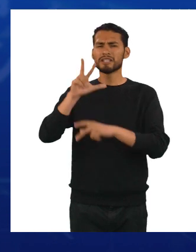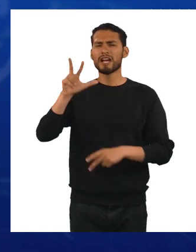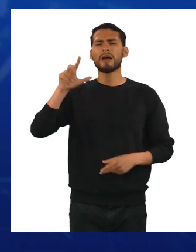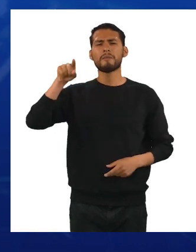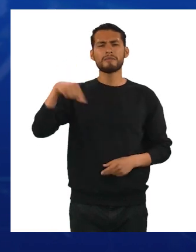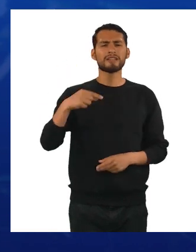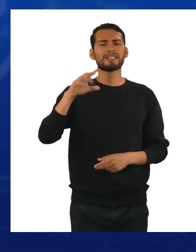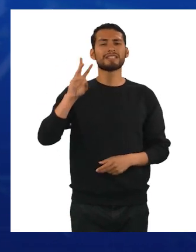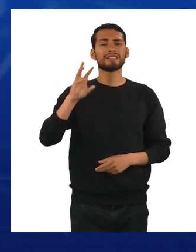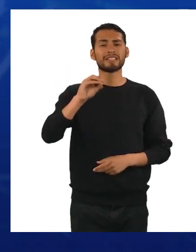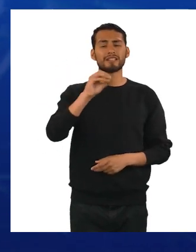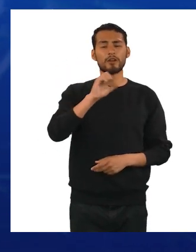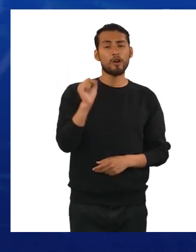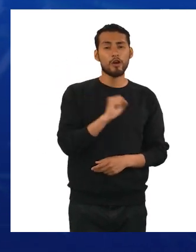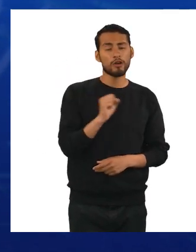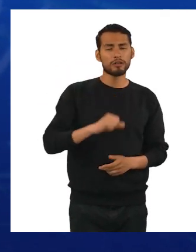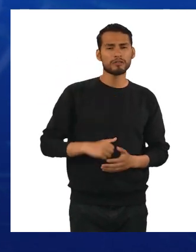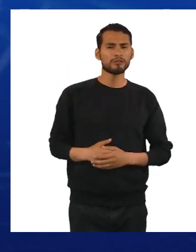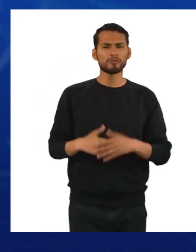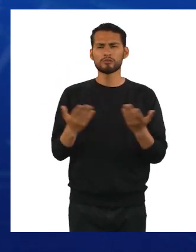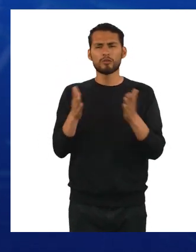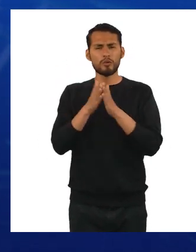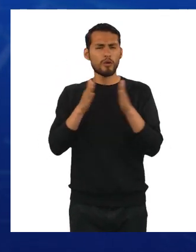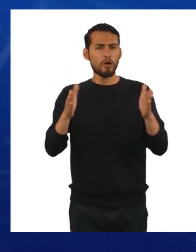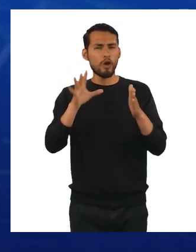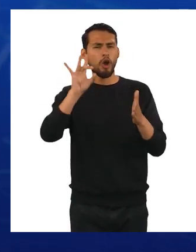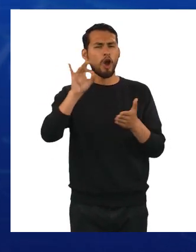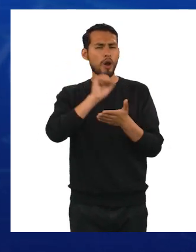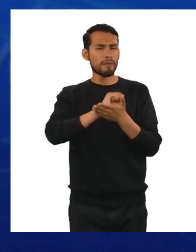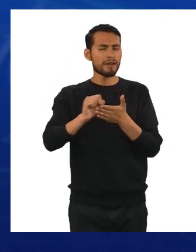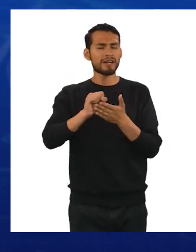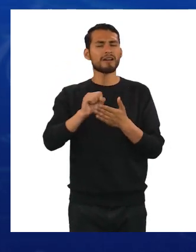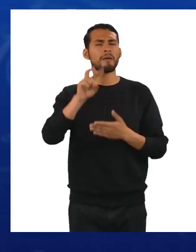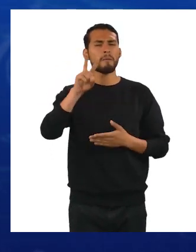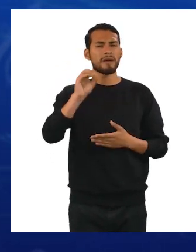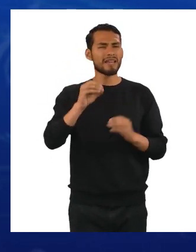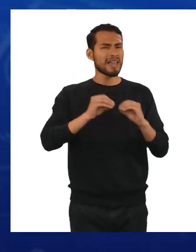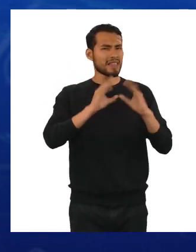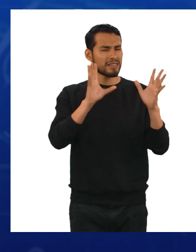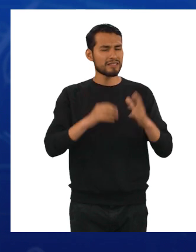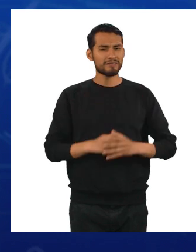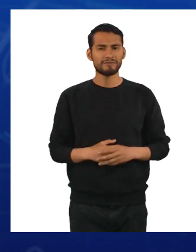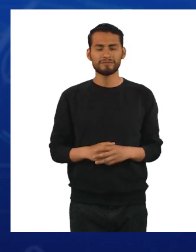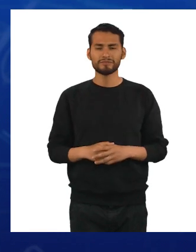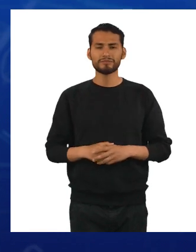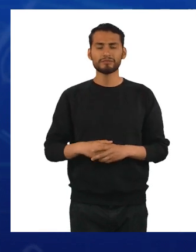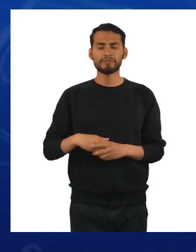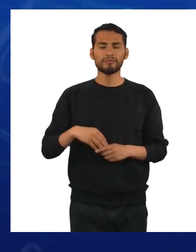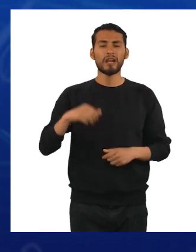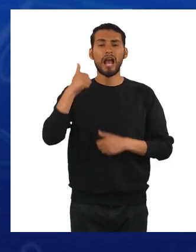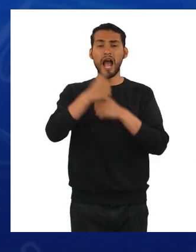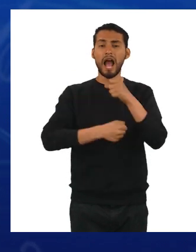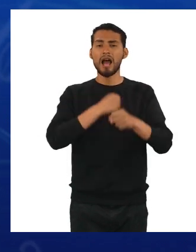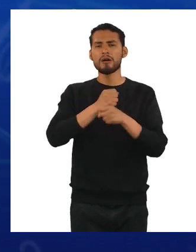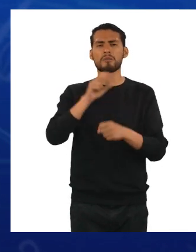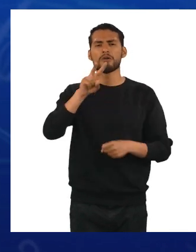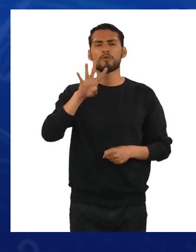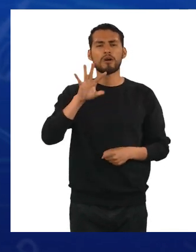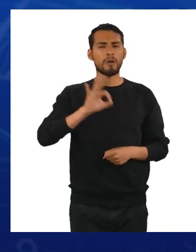3.600 soles por el lapso de 8 meses y 20 días, al 24% anual.